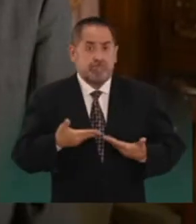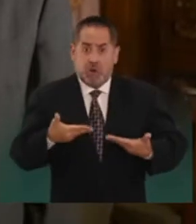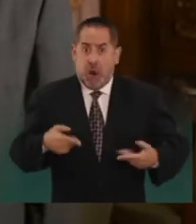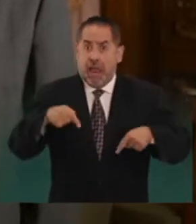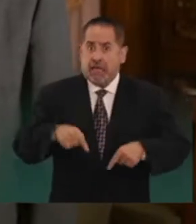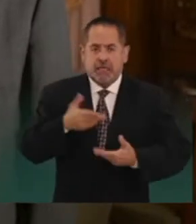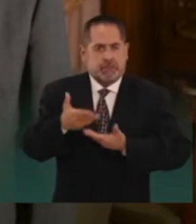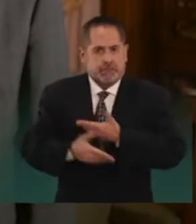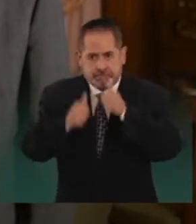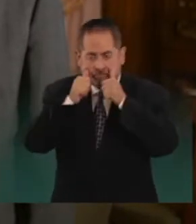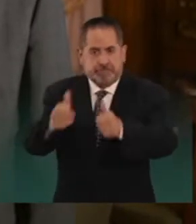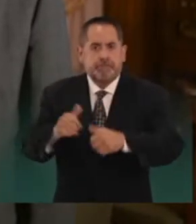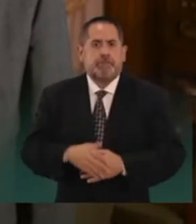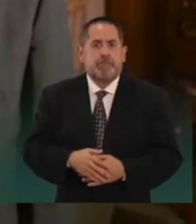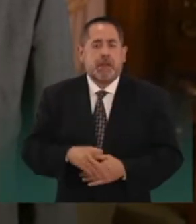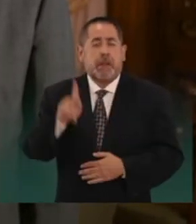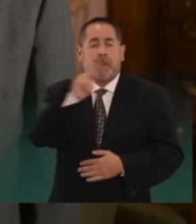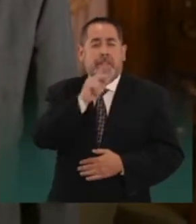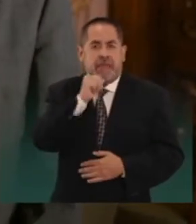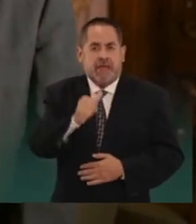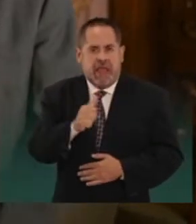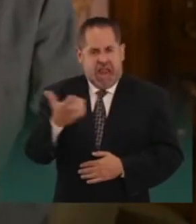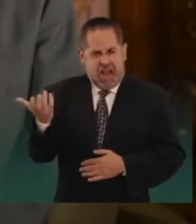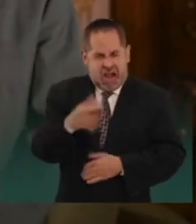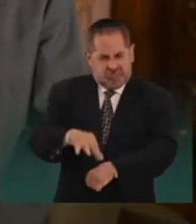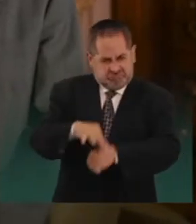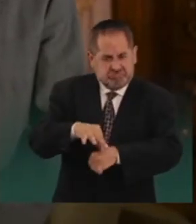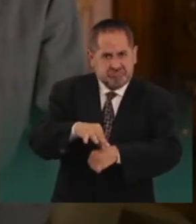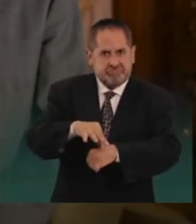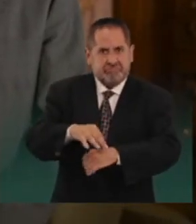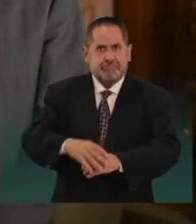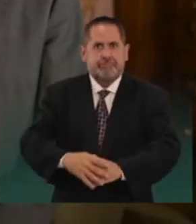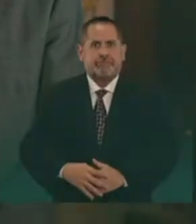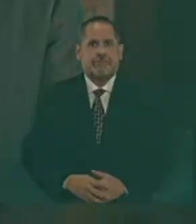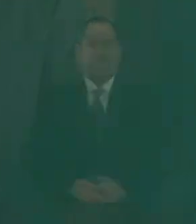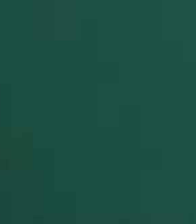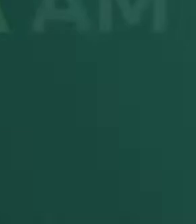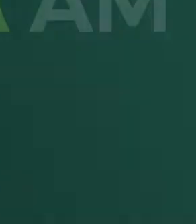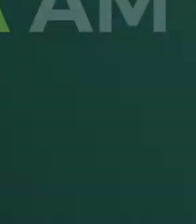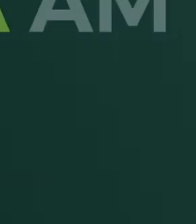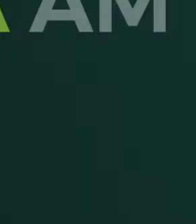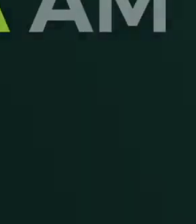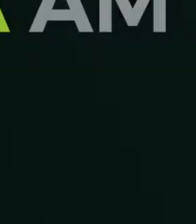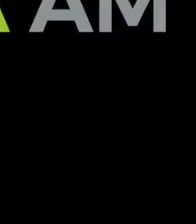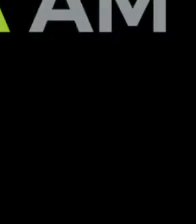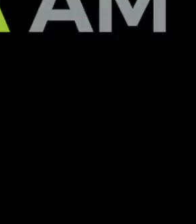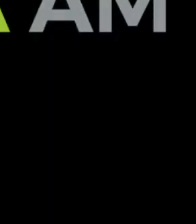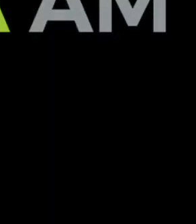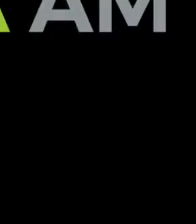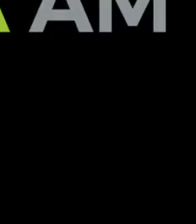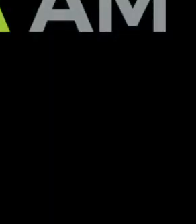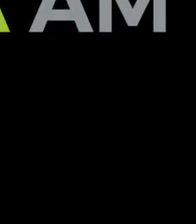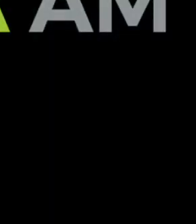Estoy aquí para servir al pueblo de México. Hechos, no palabras. Tercer informe